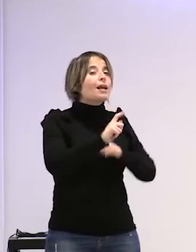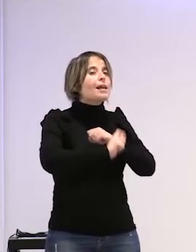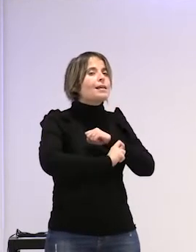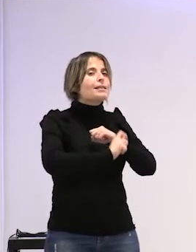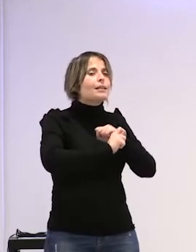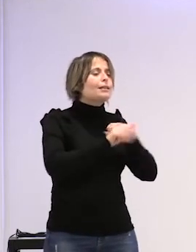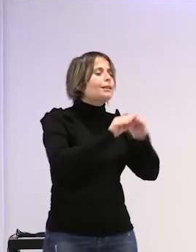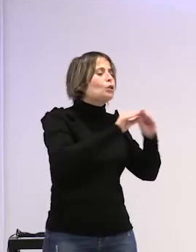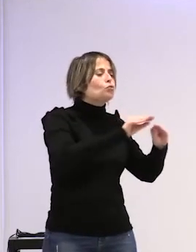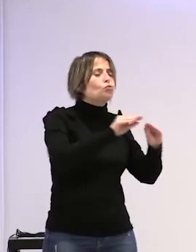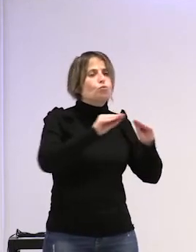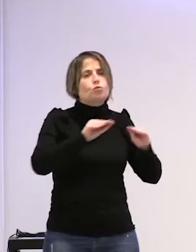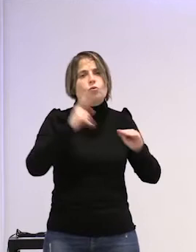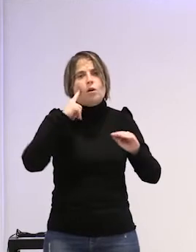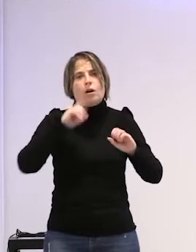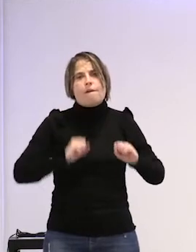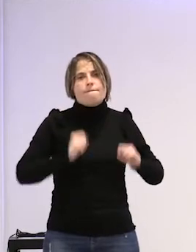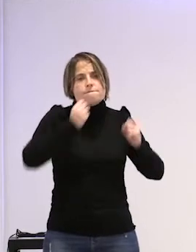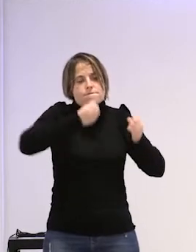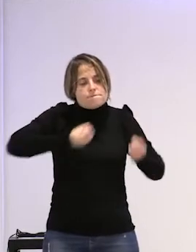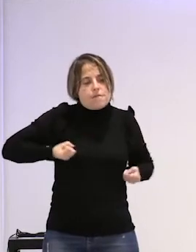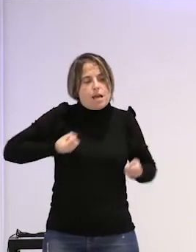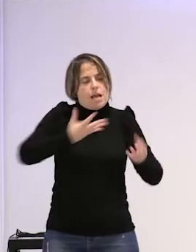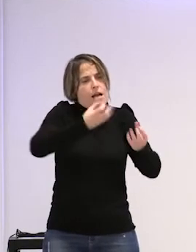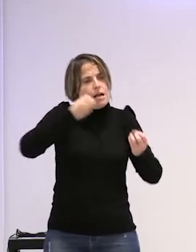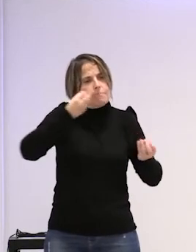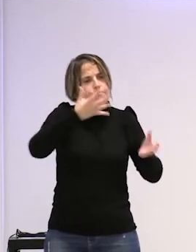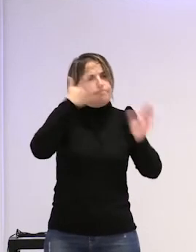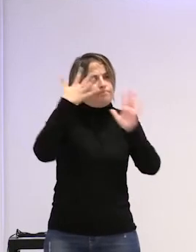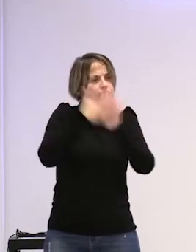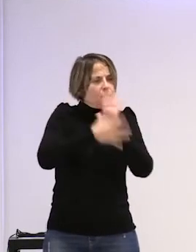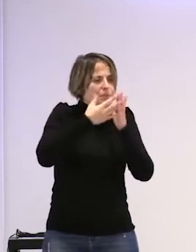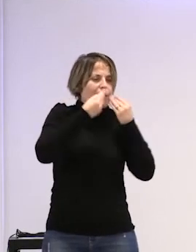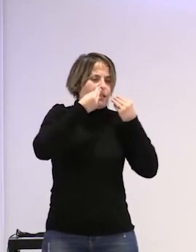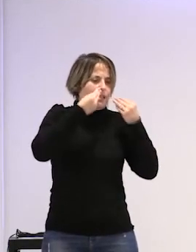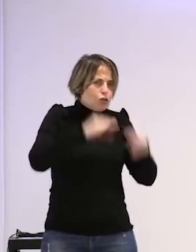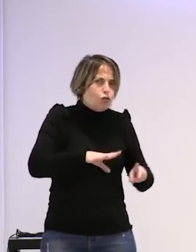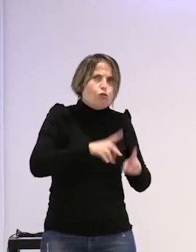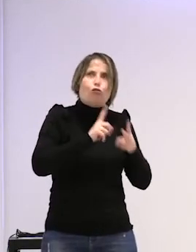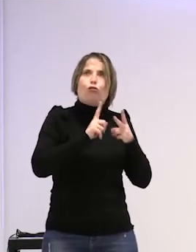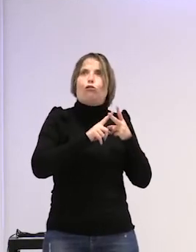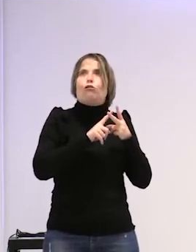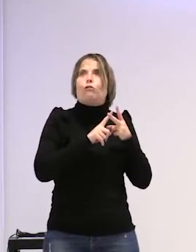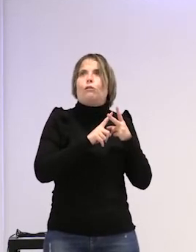conveniente para poder explicar ya sea su historia ya sea